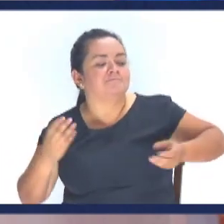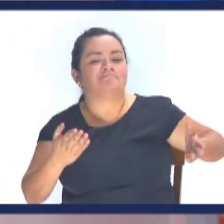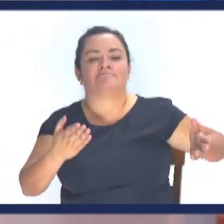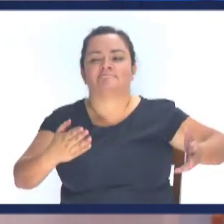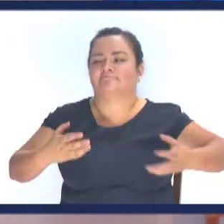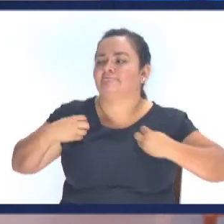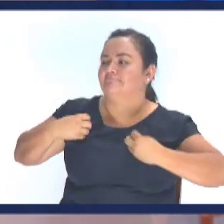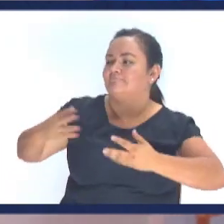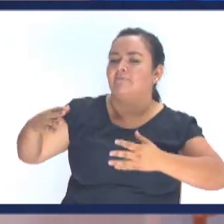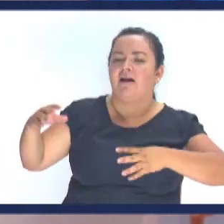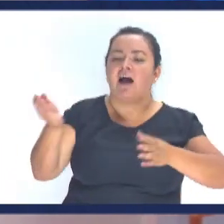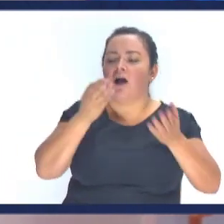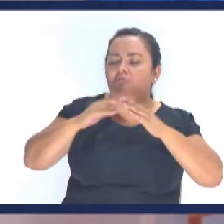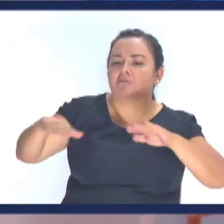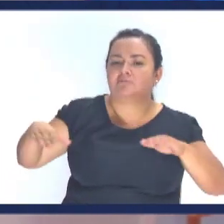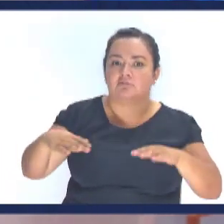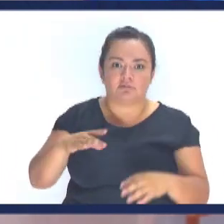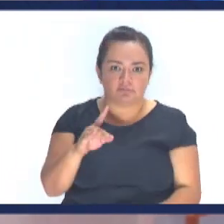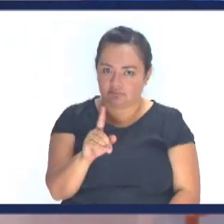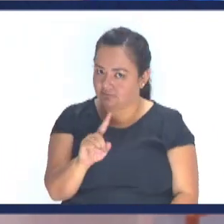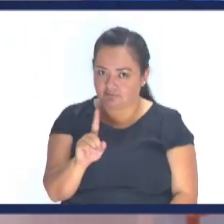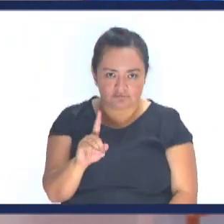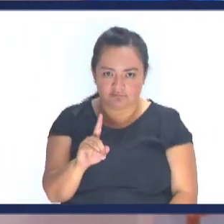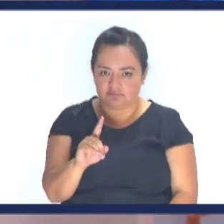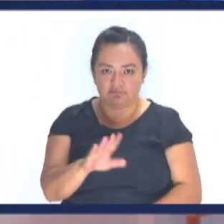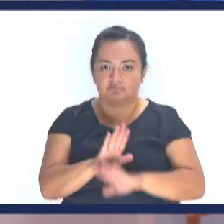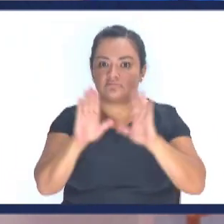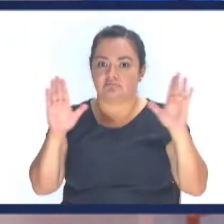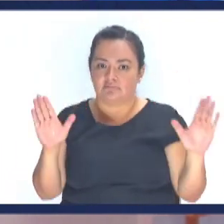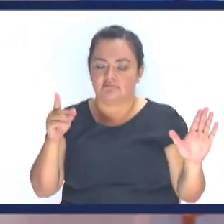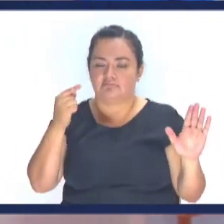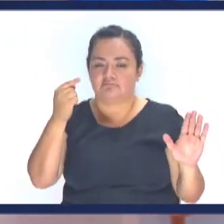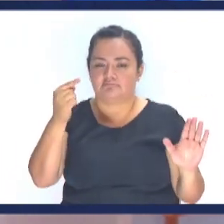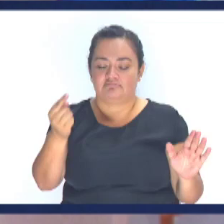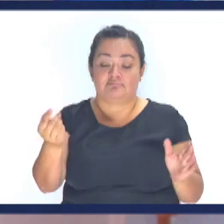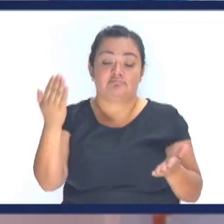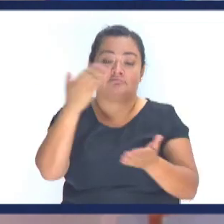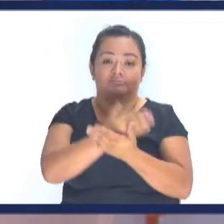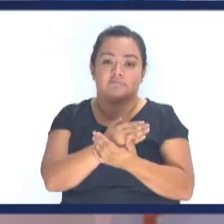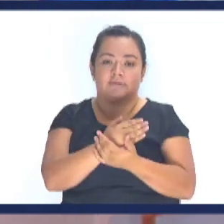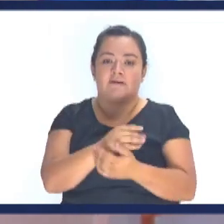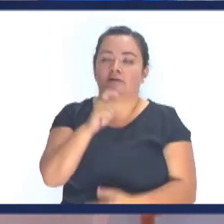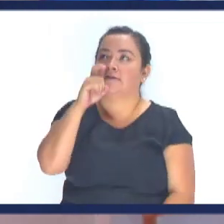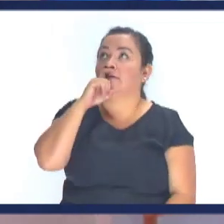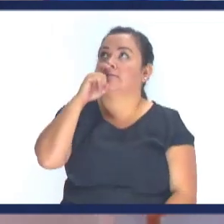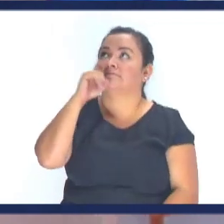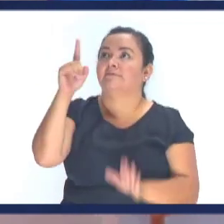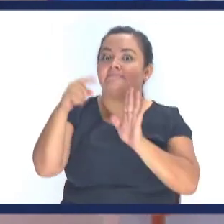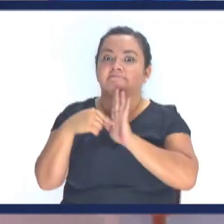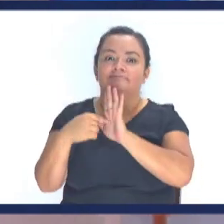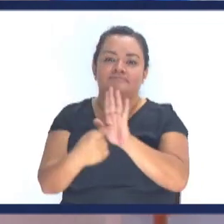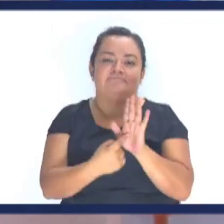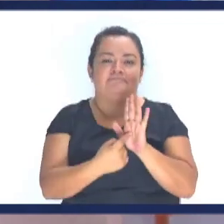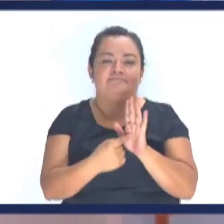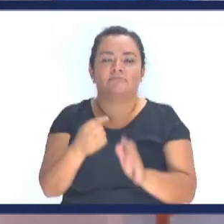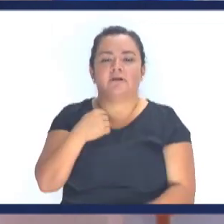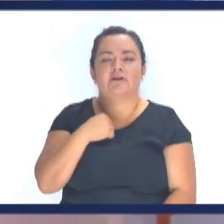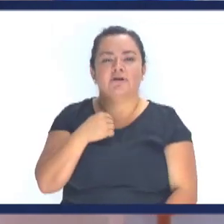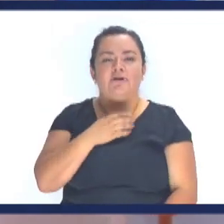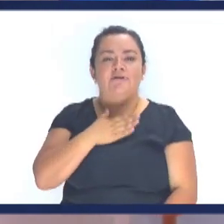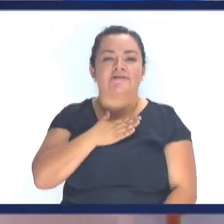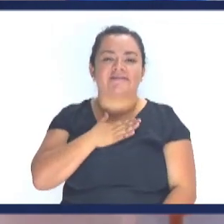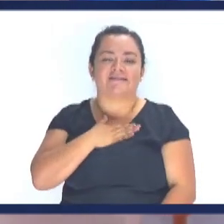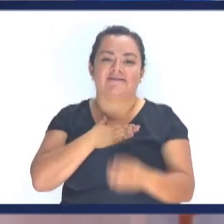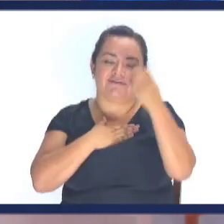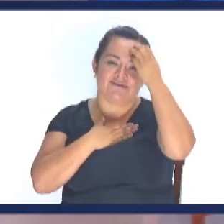de Betesda Ni agitar el agua No, no, no Él vino a revelarnos Al Padre Yo tengo el privilegio